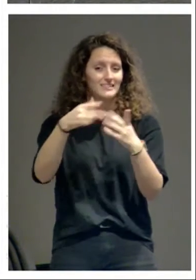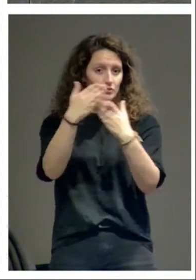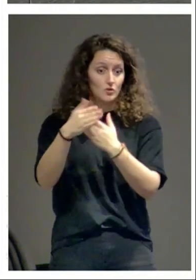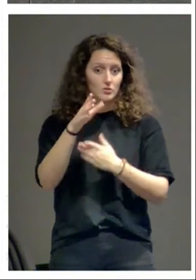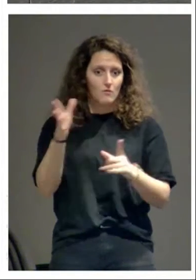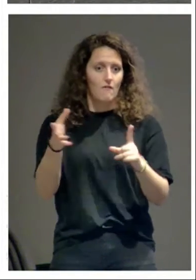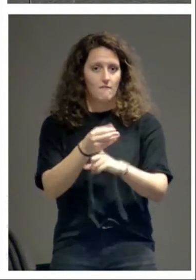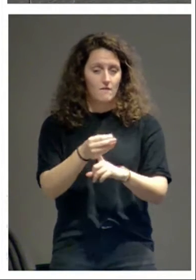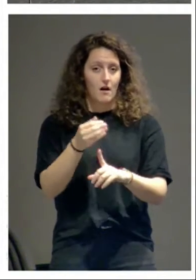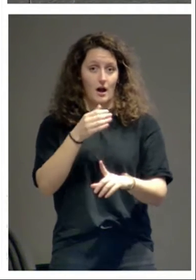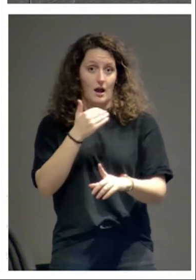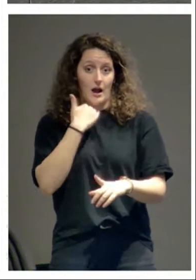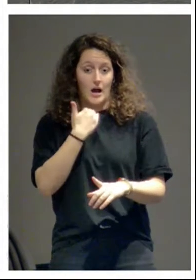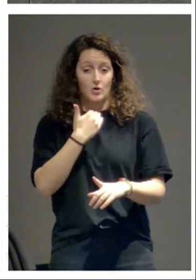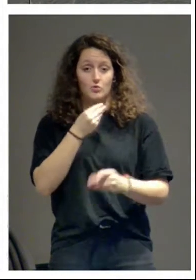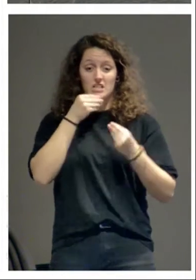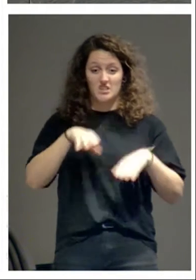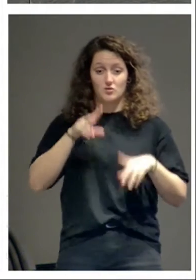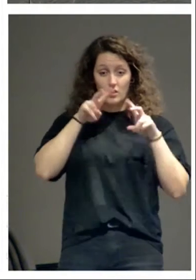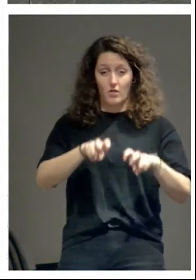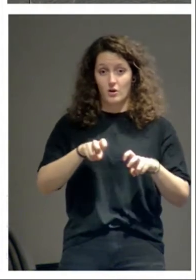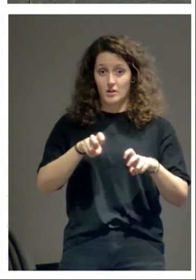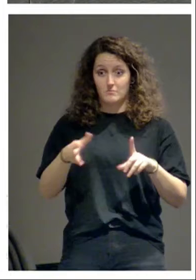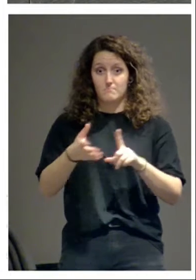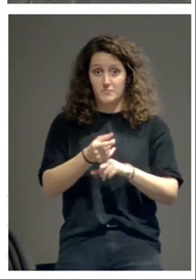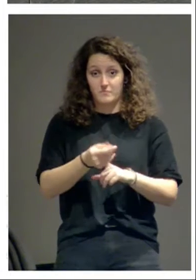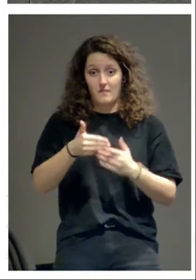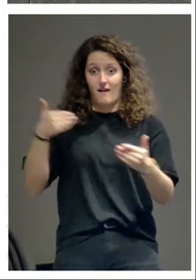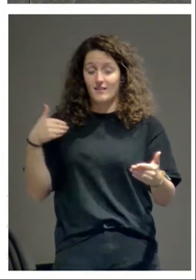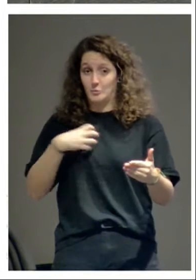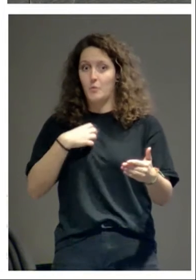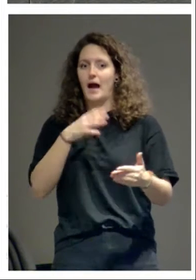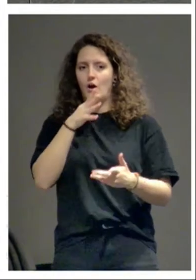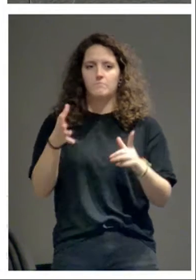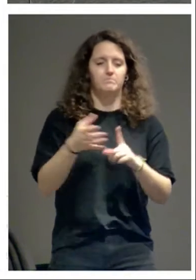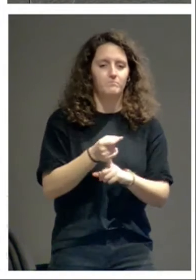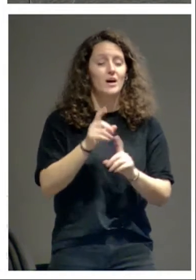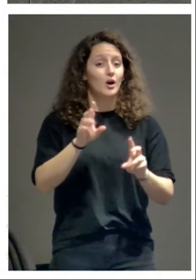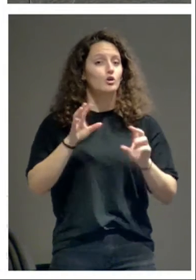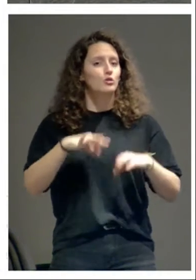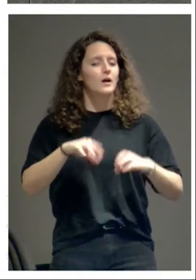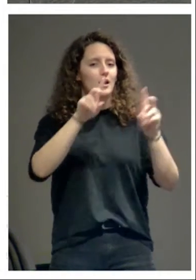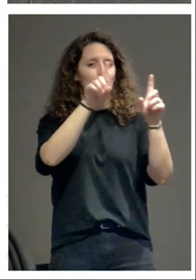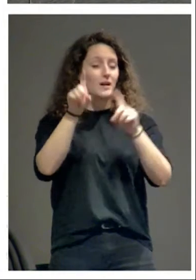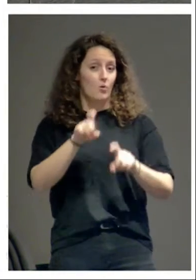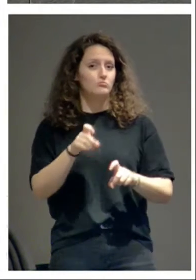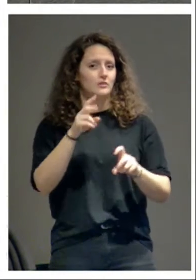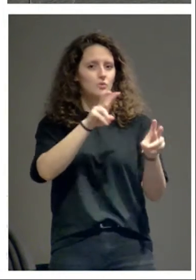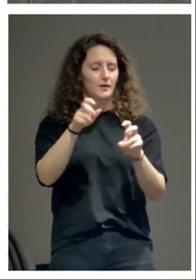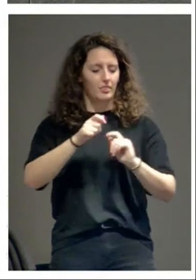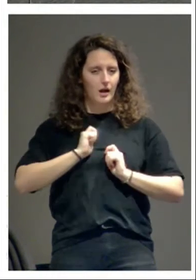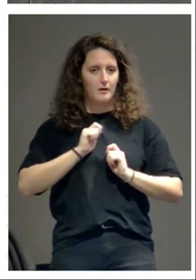existían al alcance de los historiadores. Pero lo normal es que sean las nuevas preguntas las que nos conduzcan